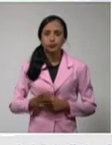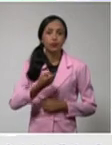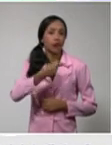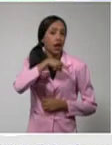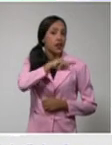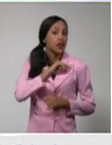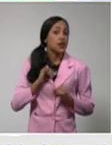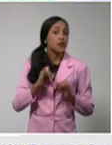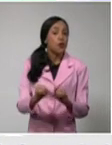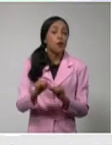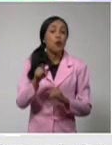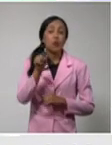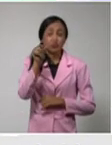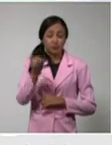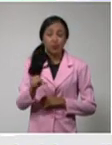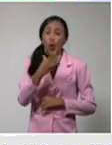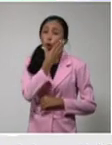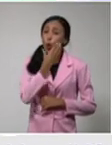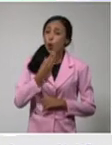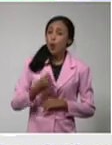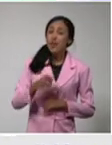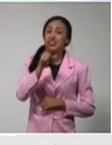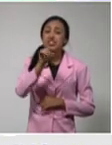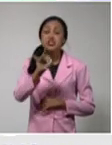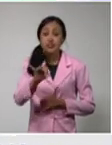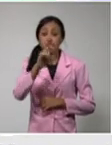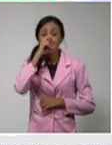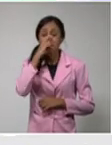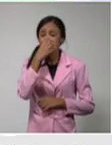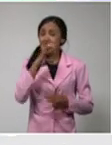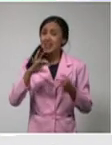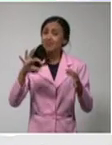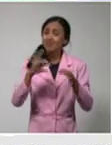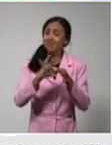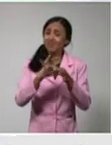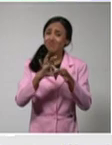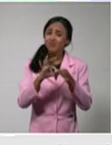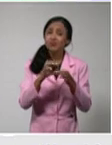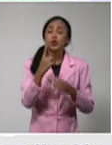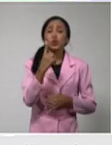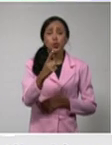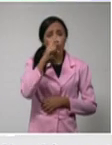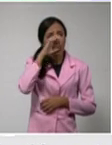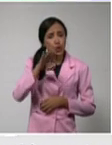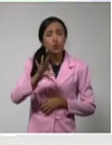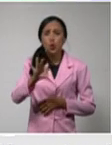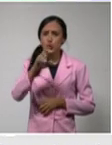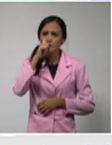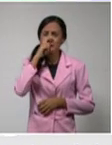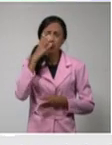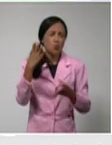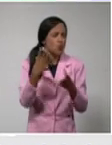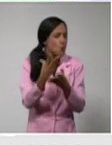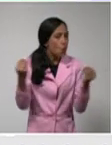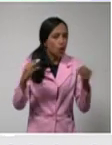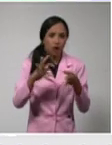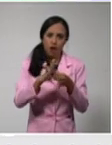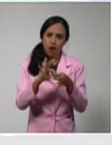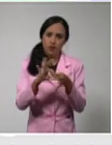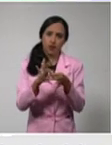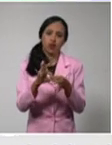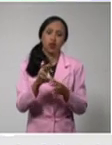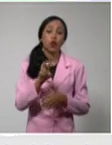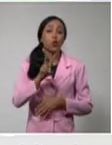un adolescente de 17 años grave y uno de 8 años crítico. Ambos con un grupo